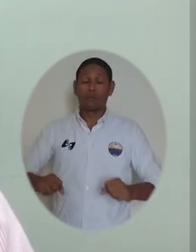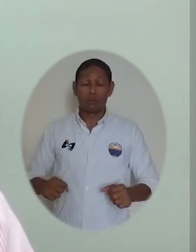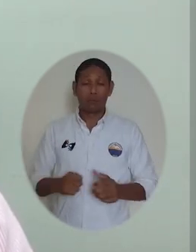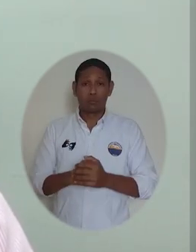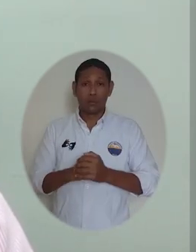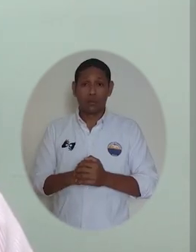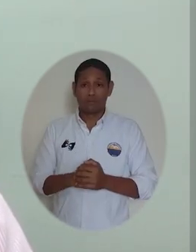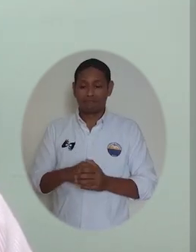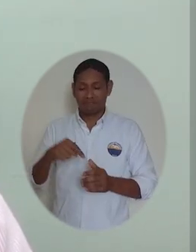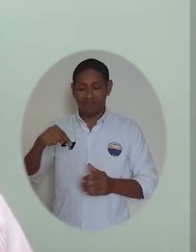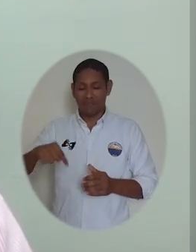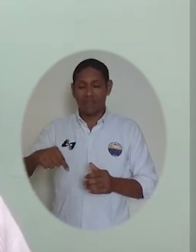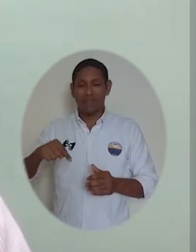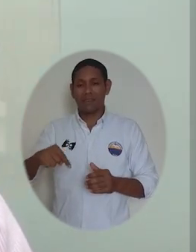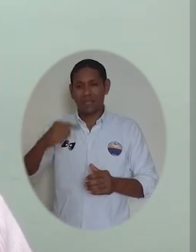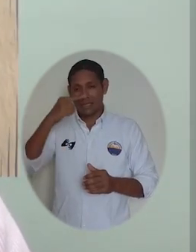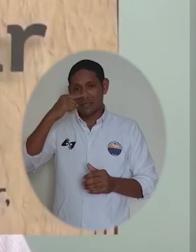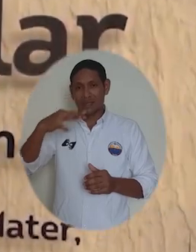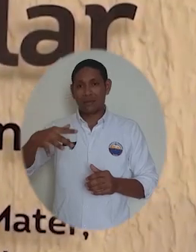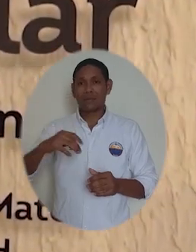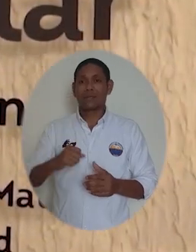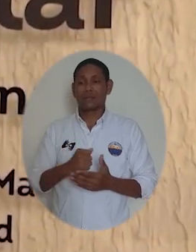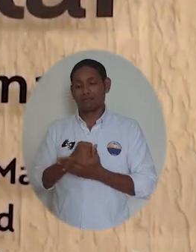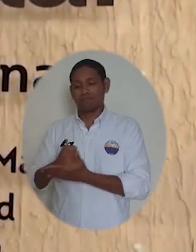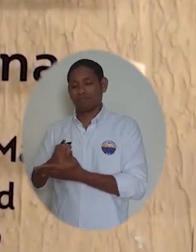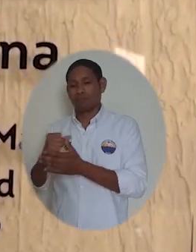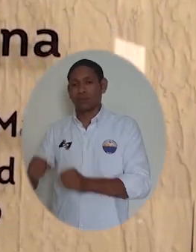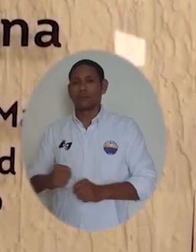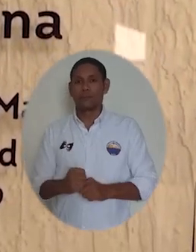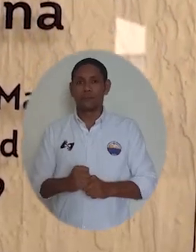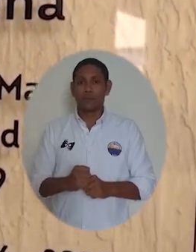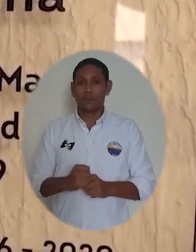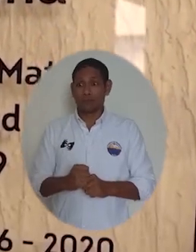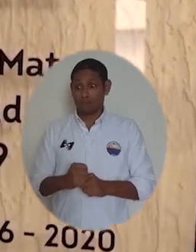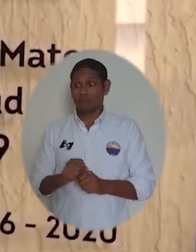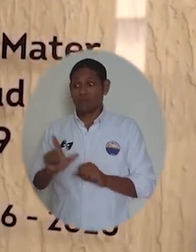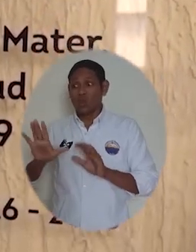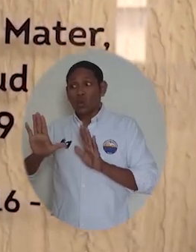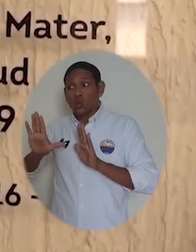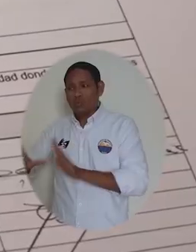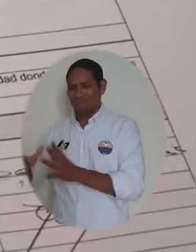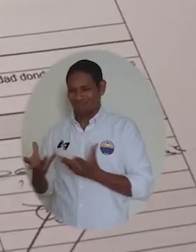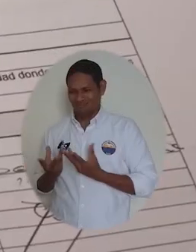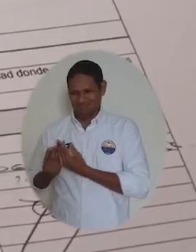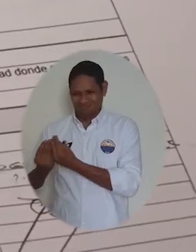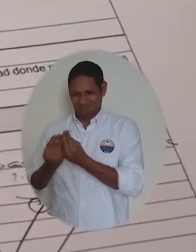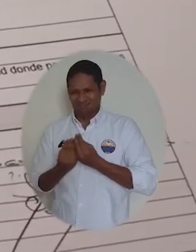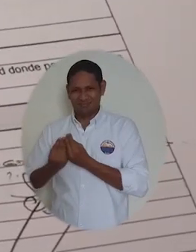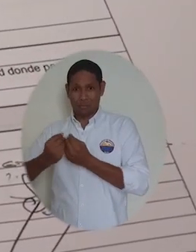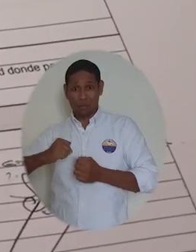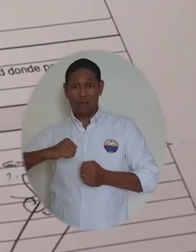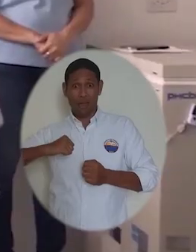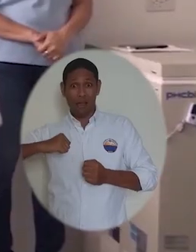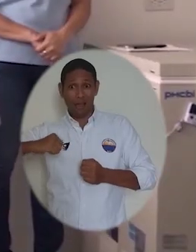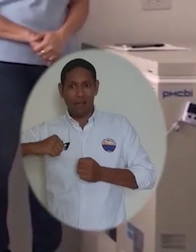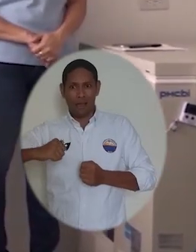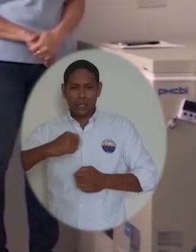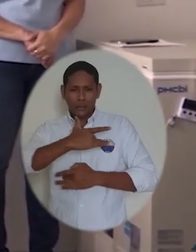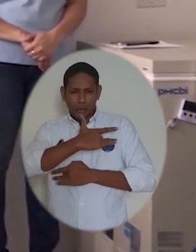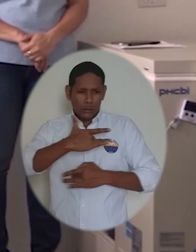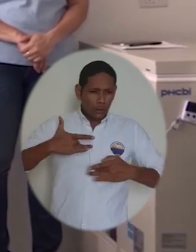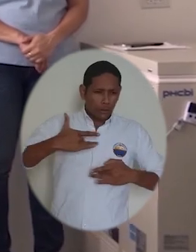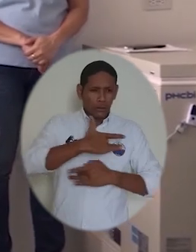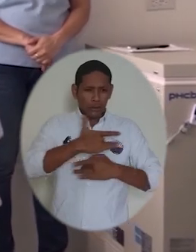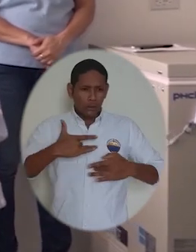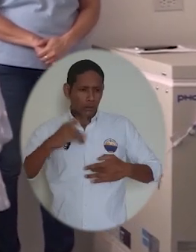en el distrito de Santa Marta. Para las autoridades sanitarias del Magdalena, la adecuación y habilitación otorgada por el Instituto Nacional